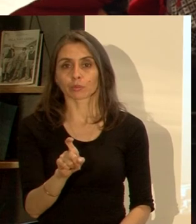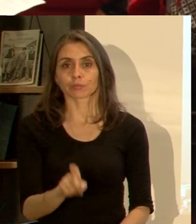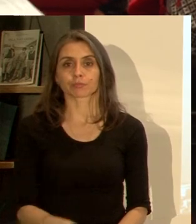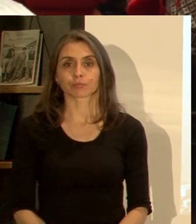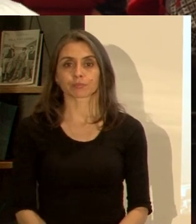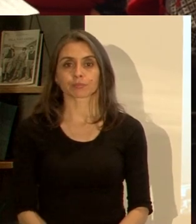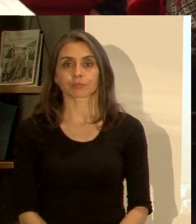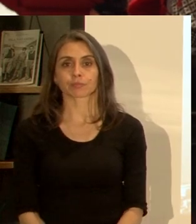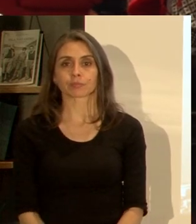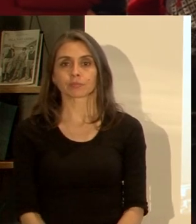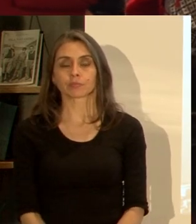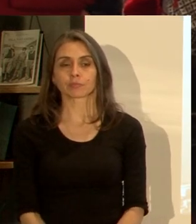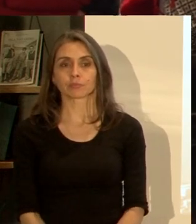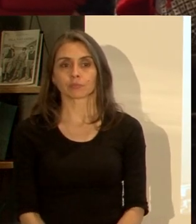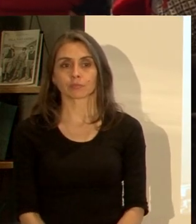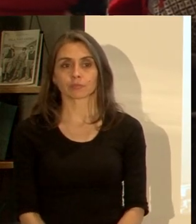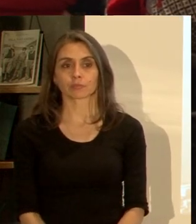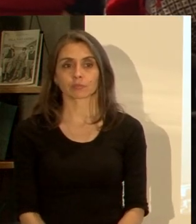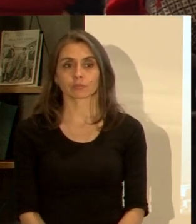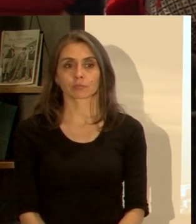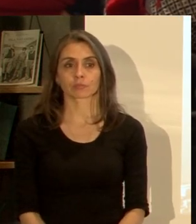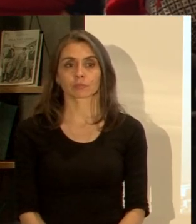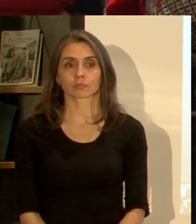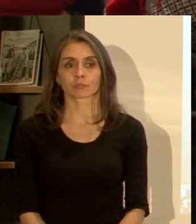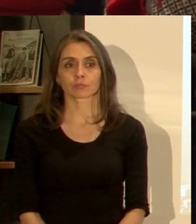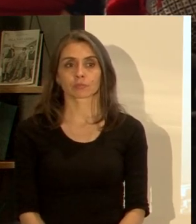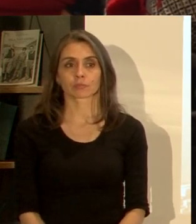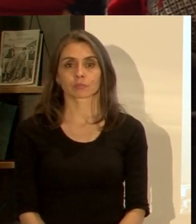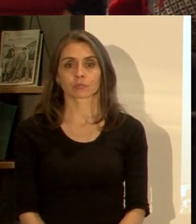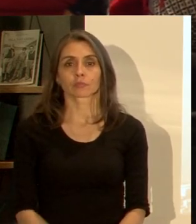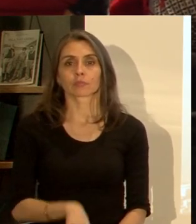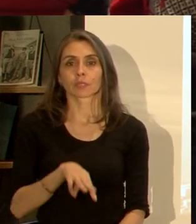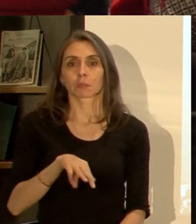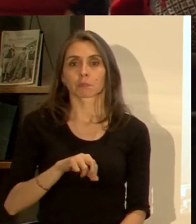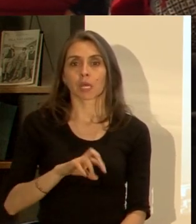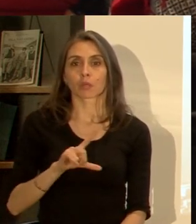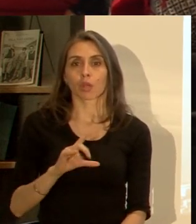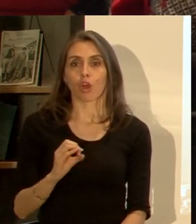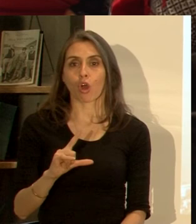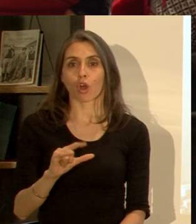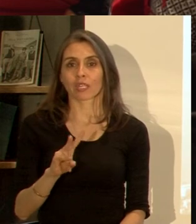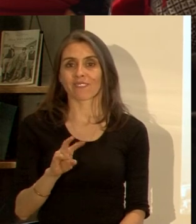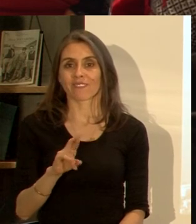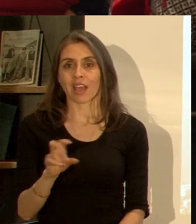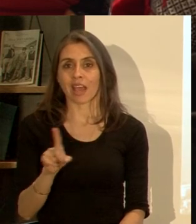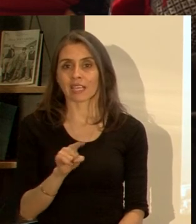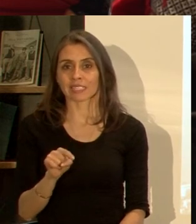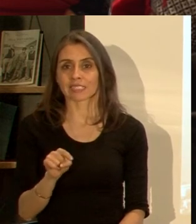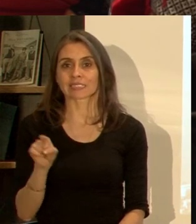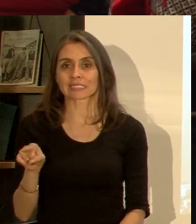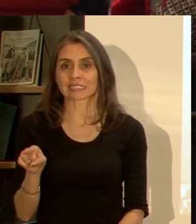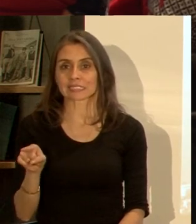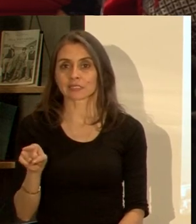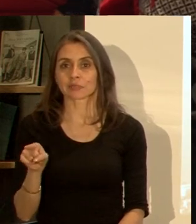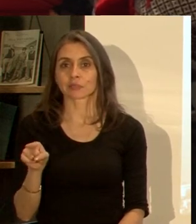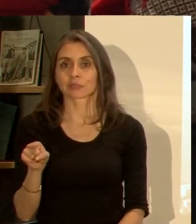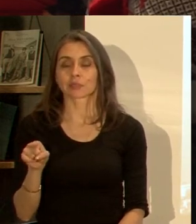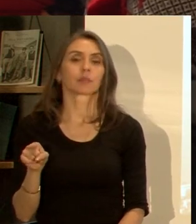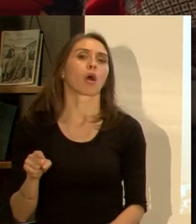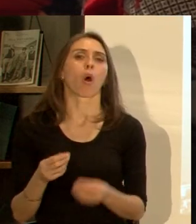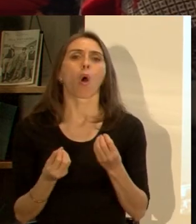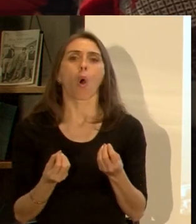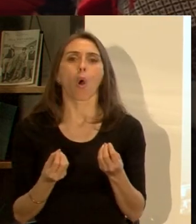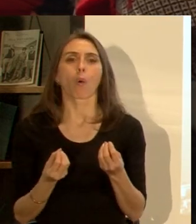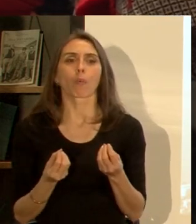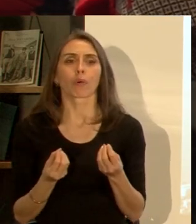también va para Manuel Olivares es esa en buenas cuentas